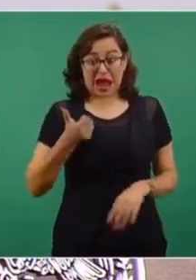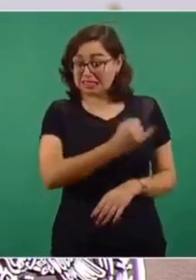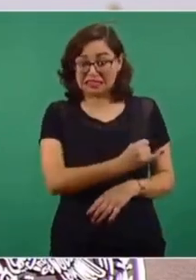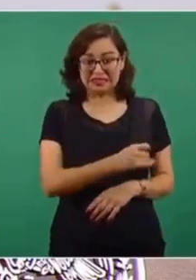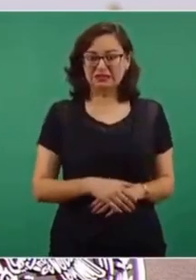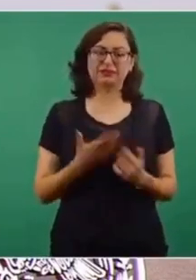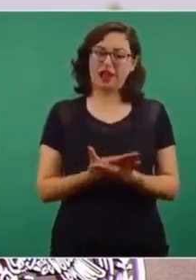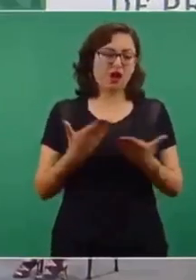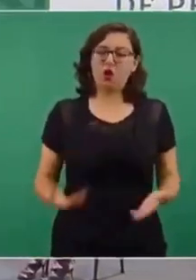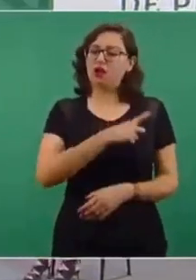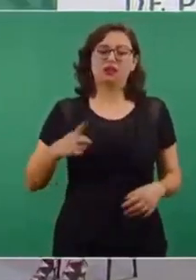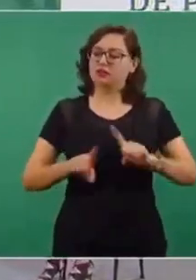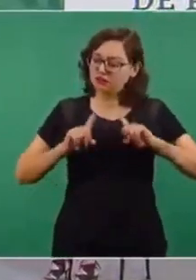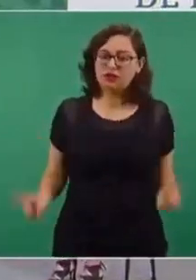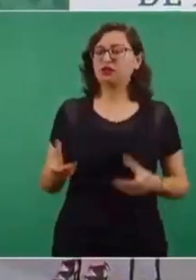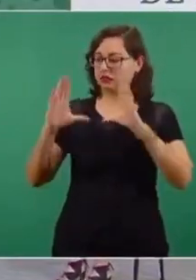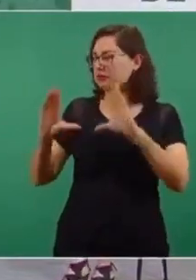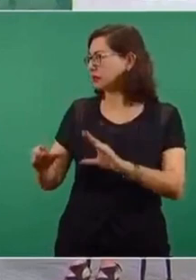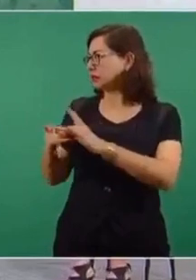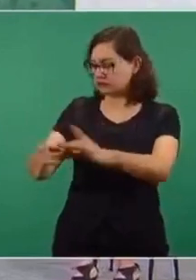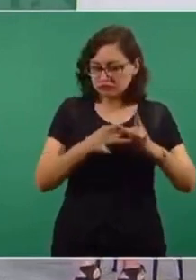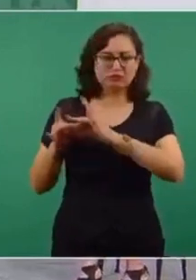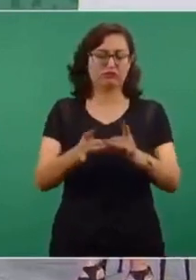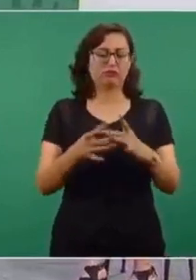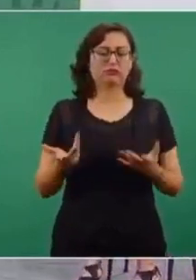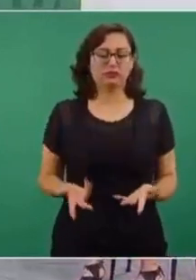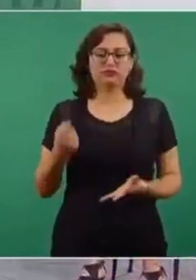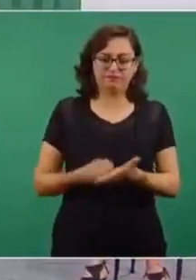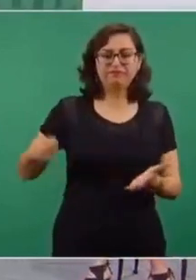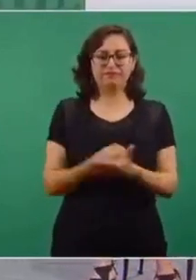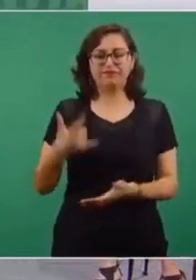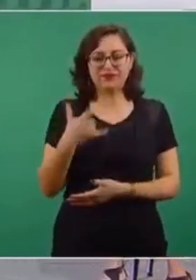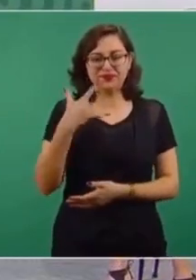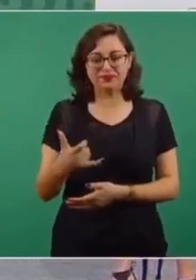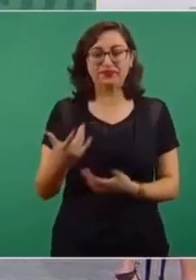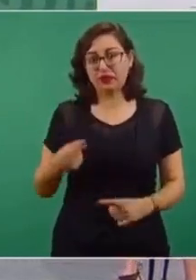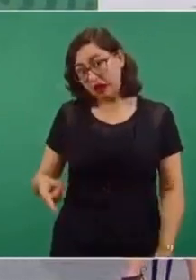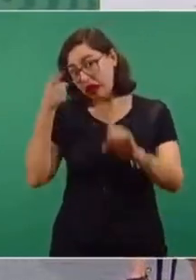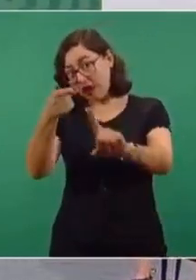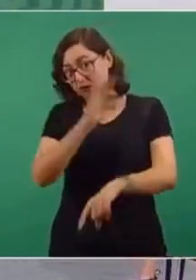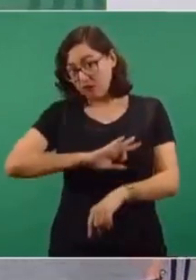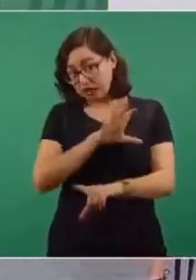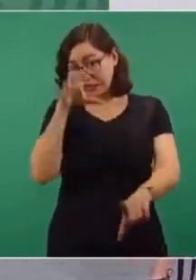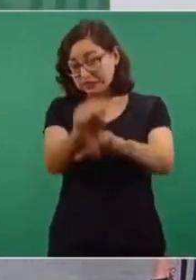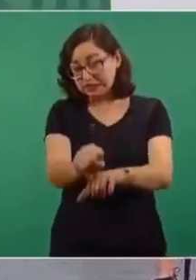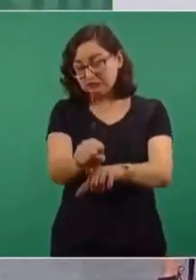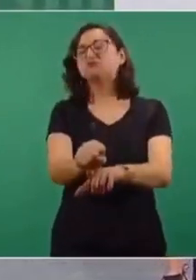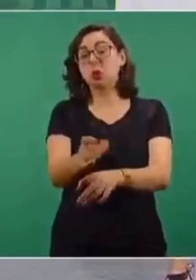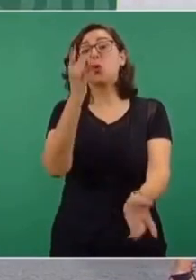Entonces, tiene que haber fraternidad, se tiene que insistir en que solo podemos ser felices